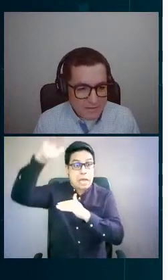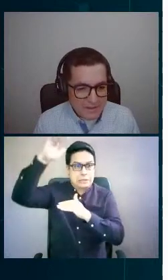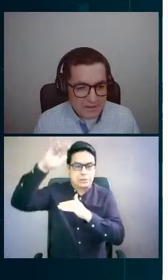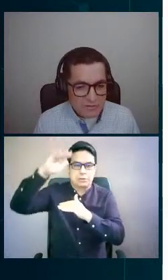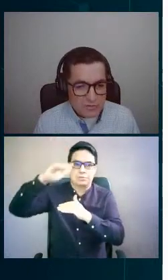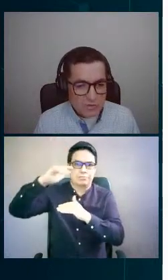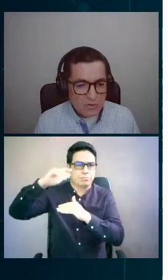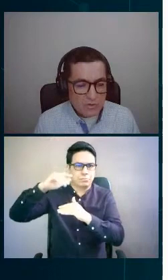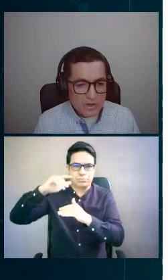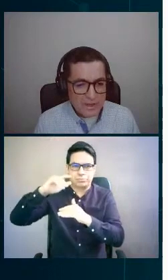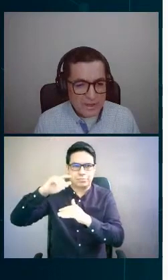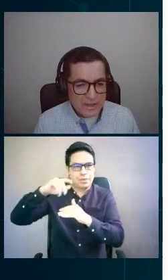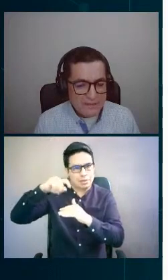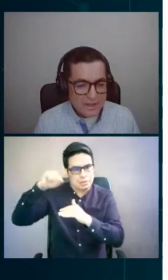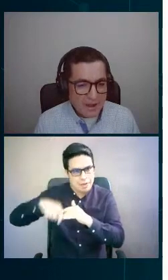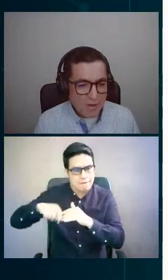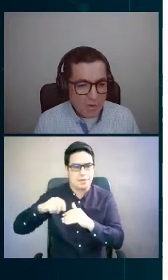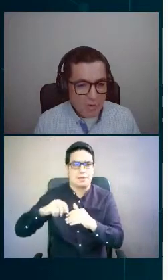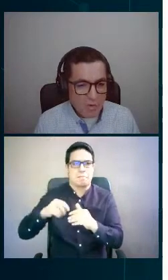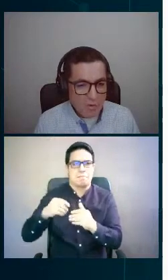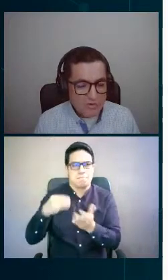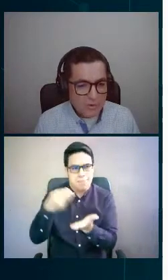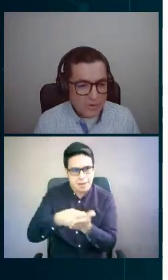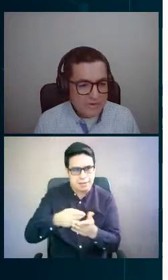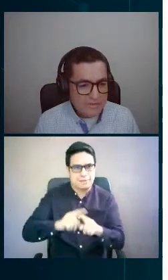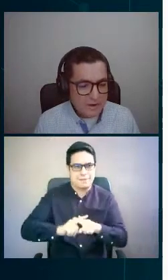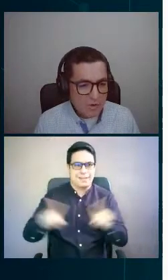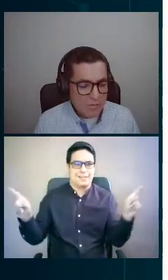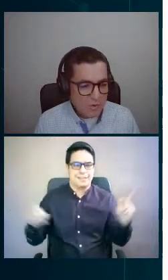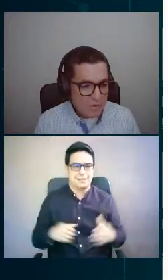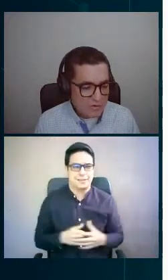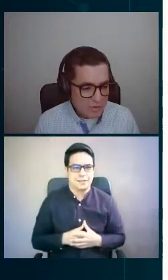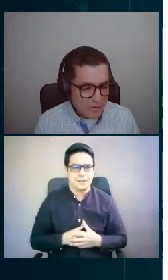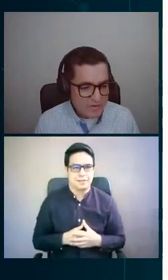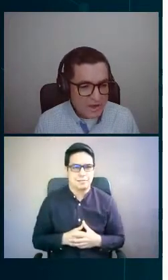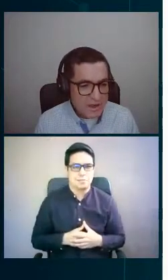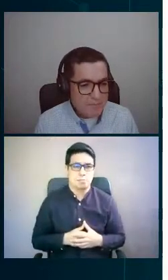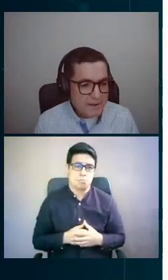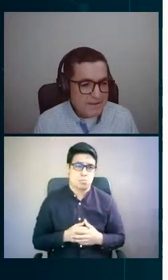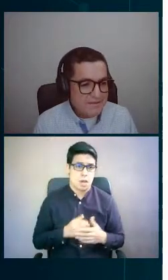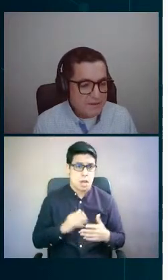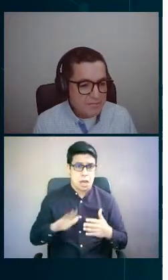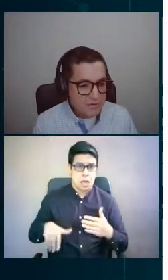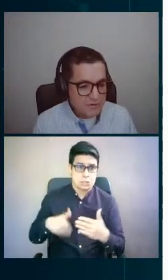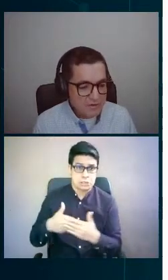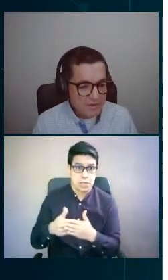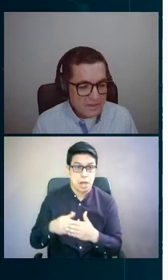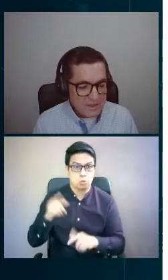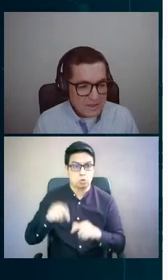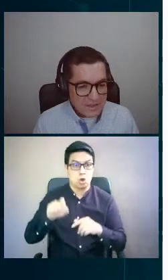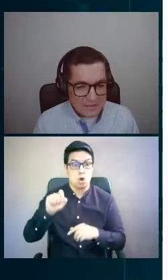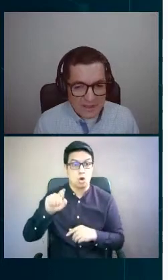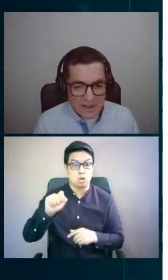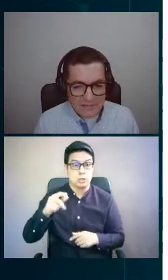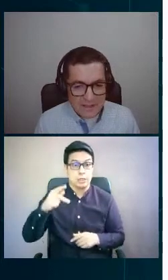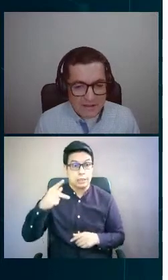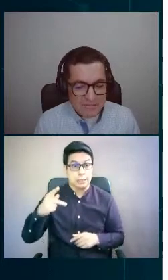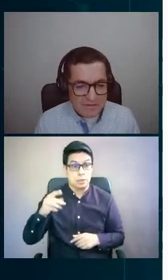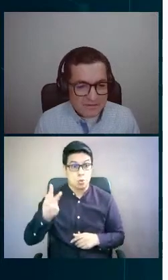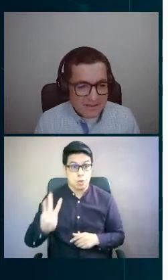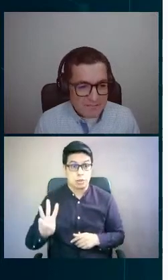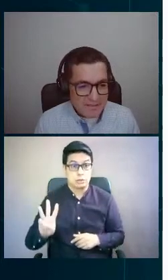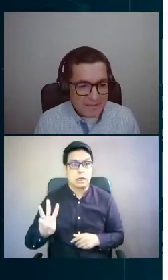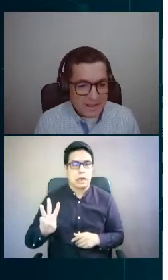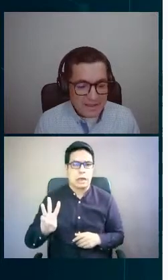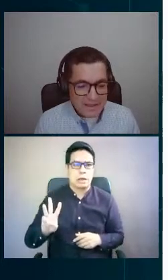Obviamente, esto que trajo como consecuencia, trajo como consecuencia la prescripción de las